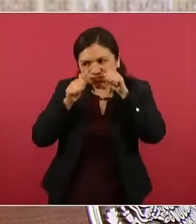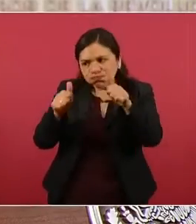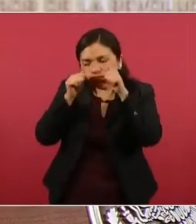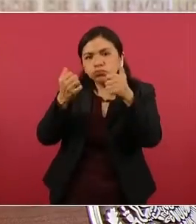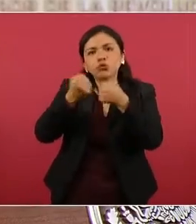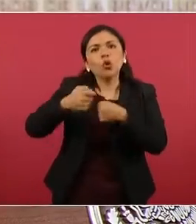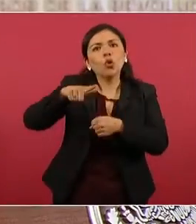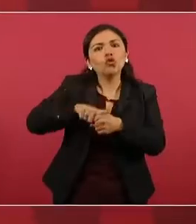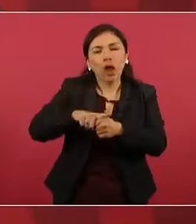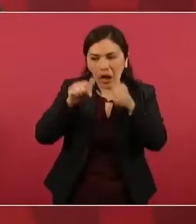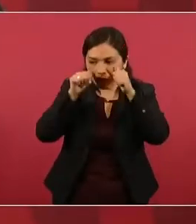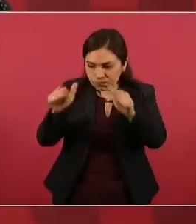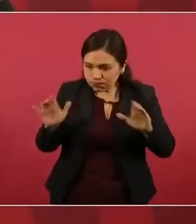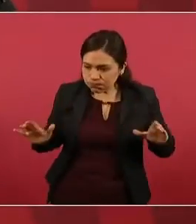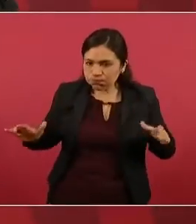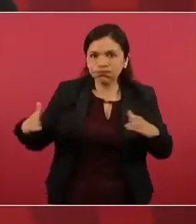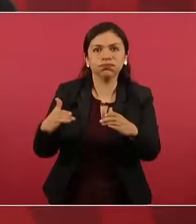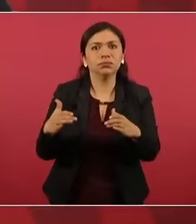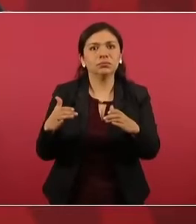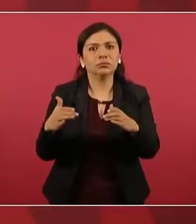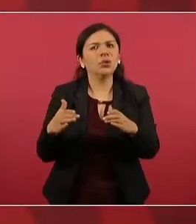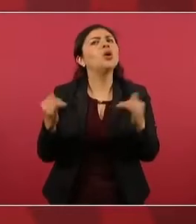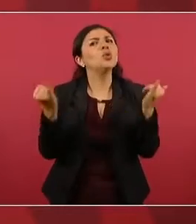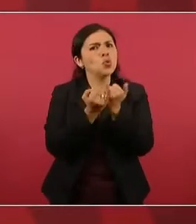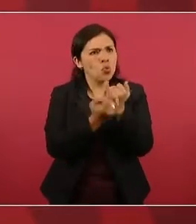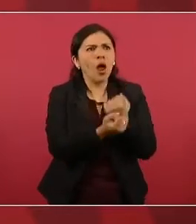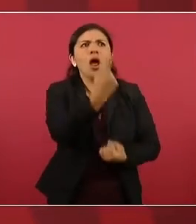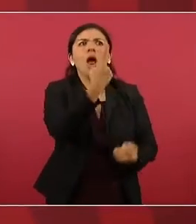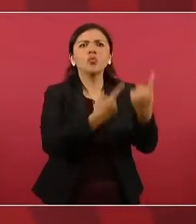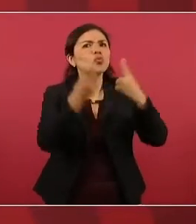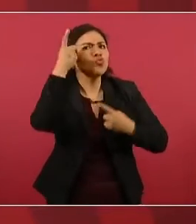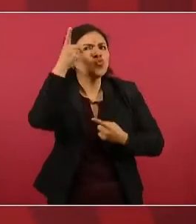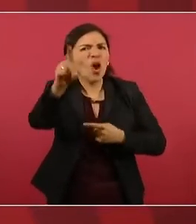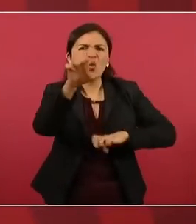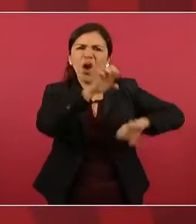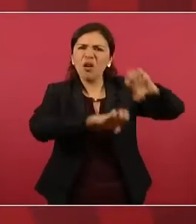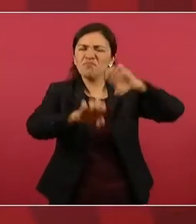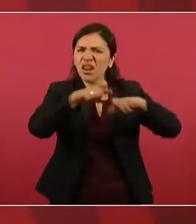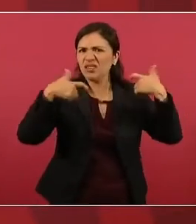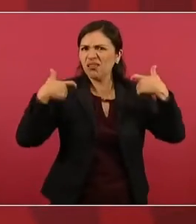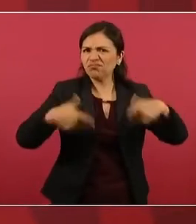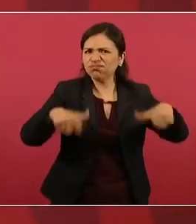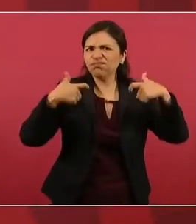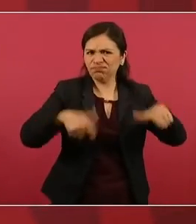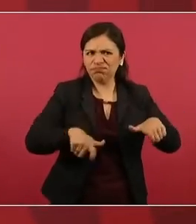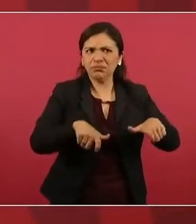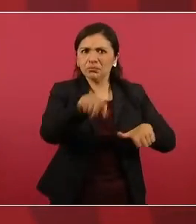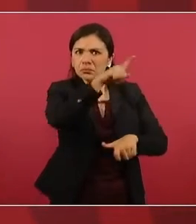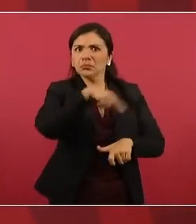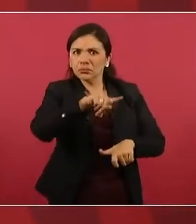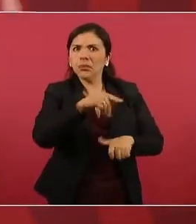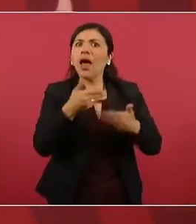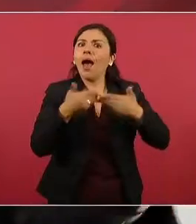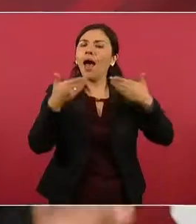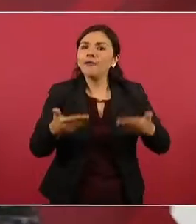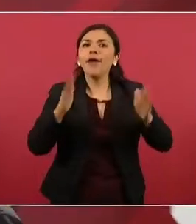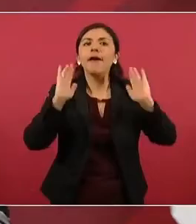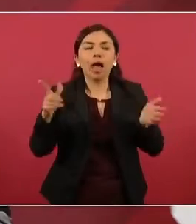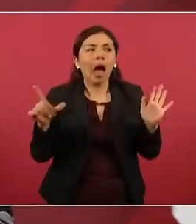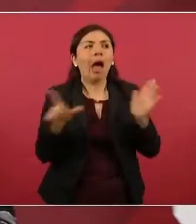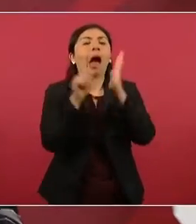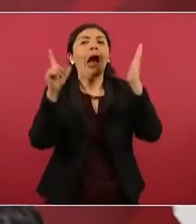Así es, en ALLAN, aquí estamos todos escuelas las escuelas